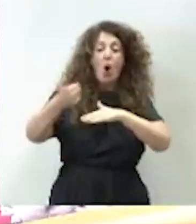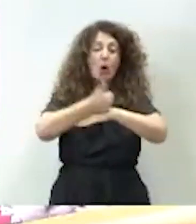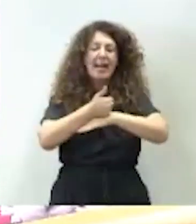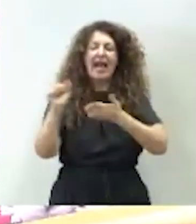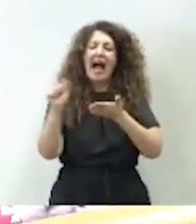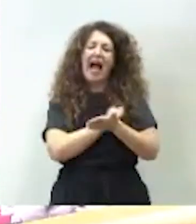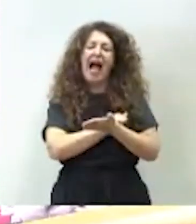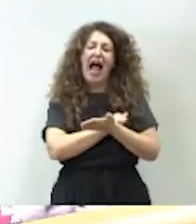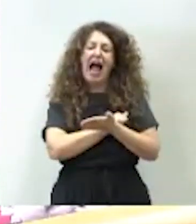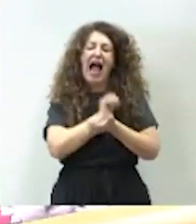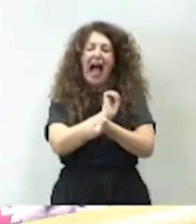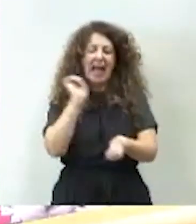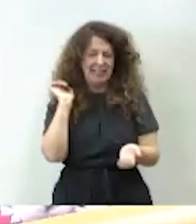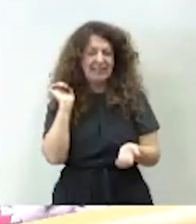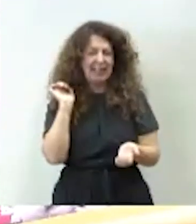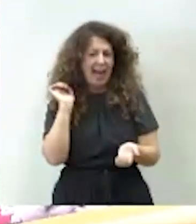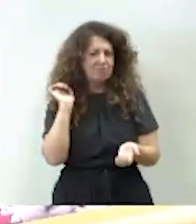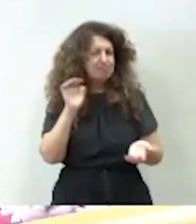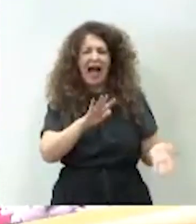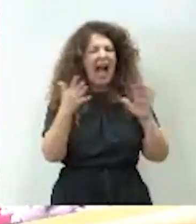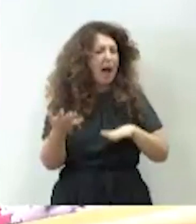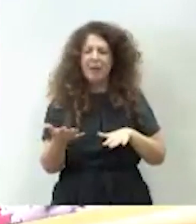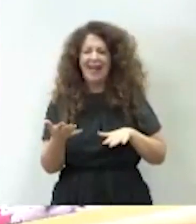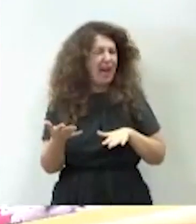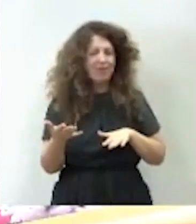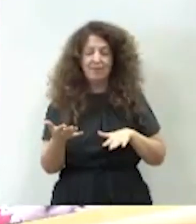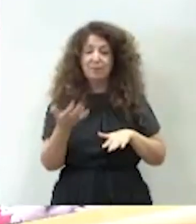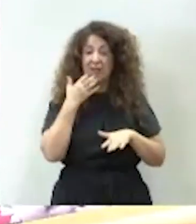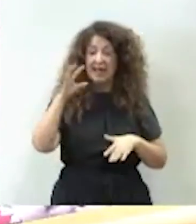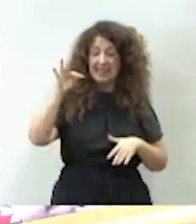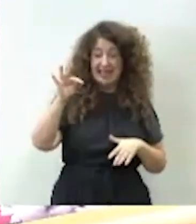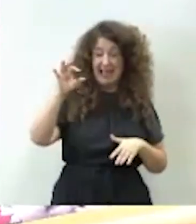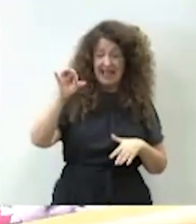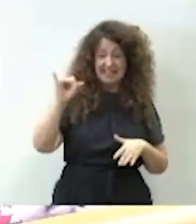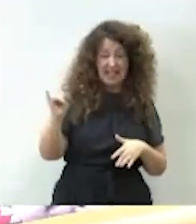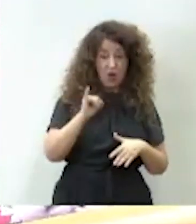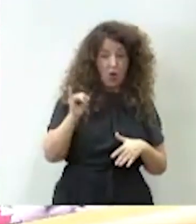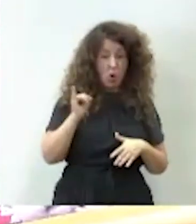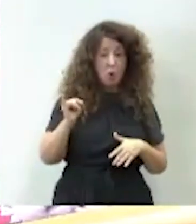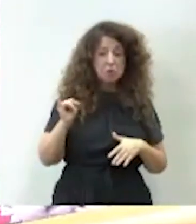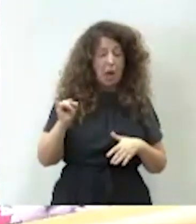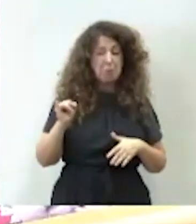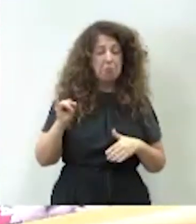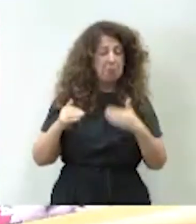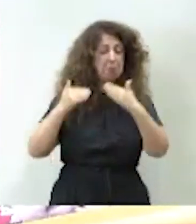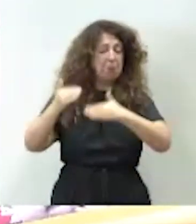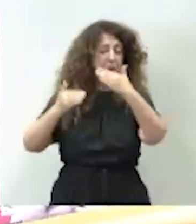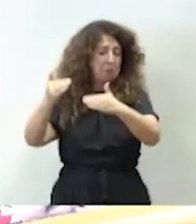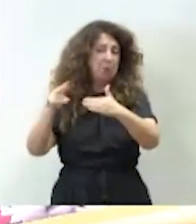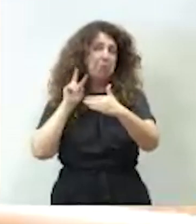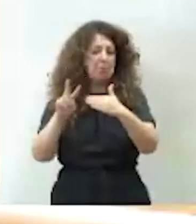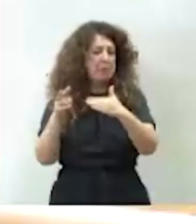por parte de los tribunales. Hasta el TSJ el ritmo es razonablemente correcto,